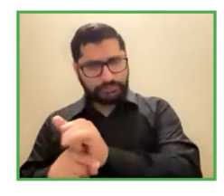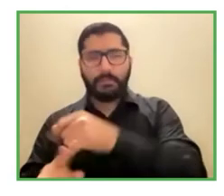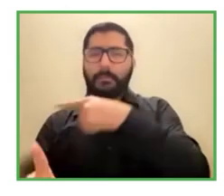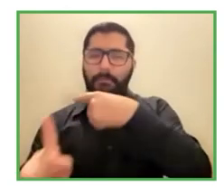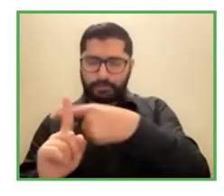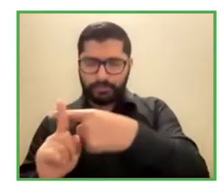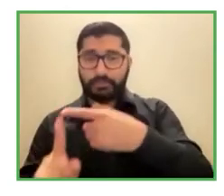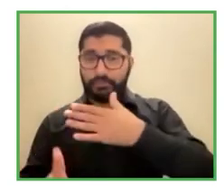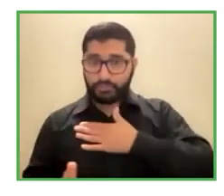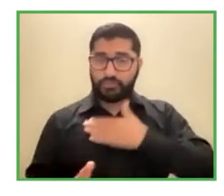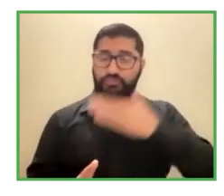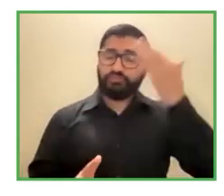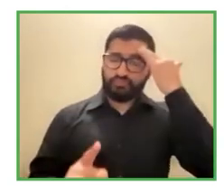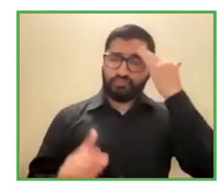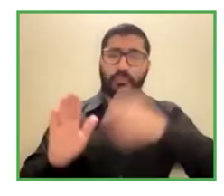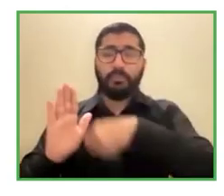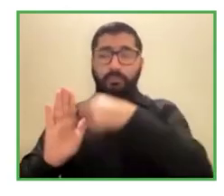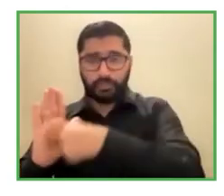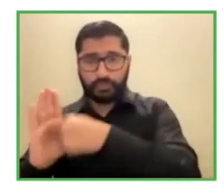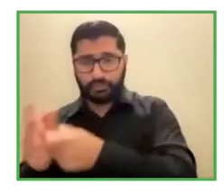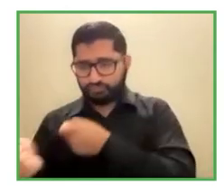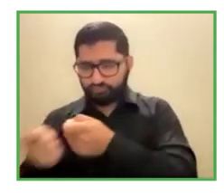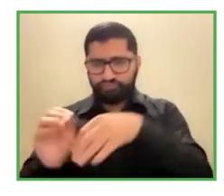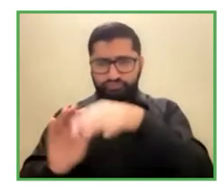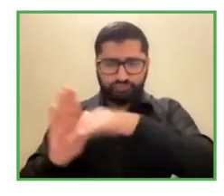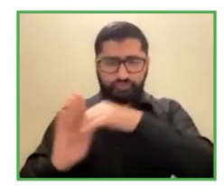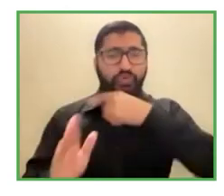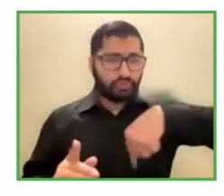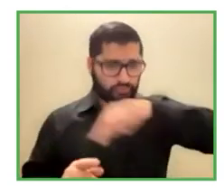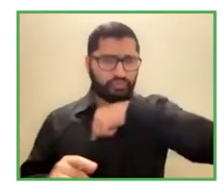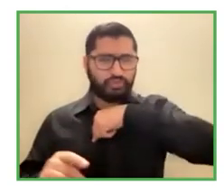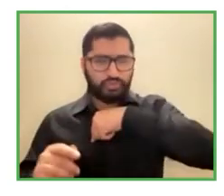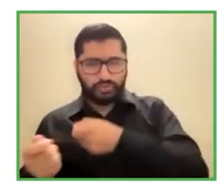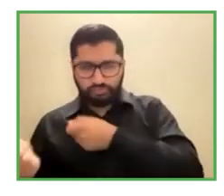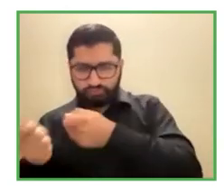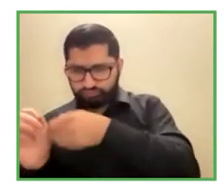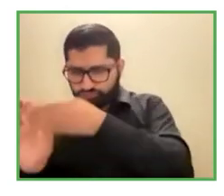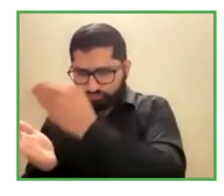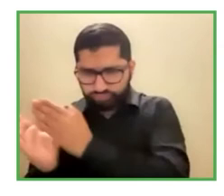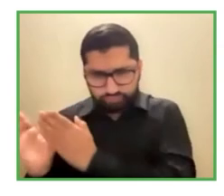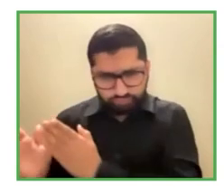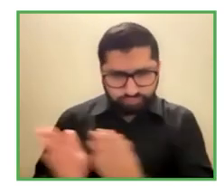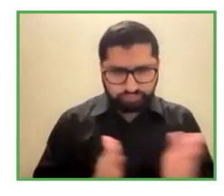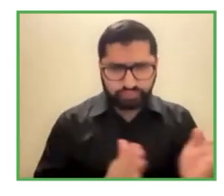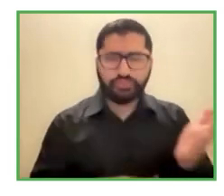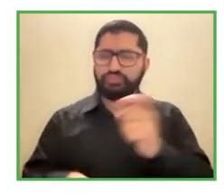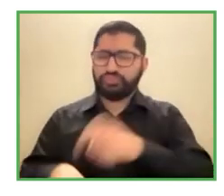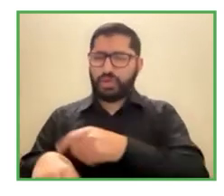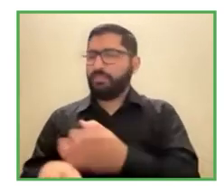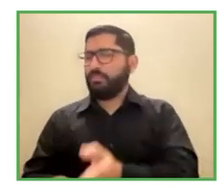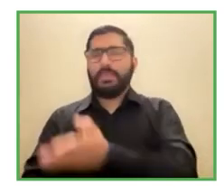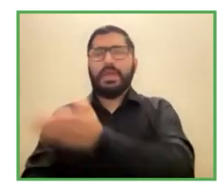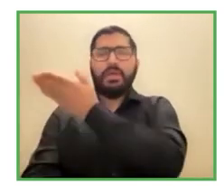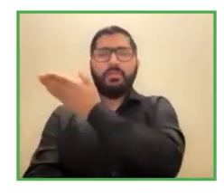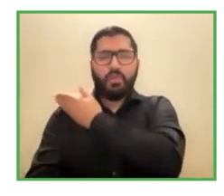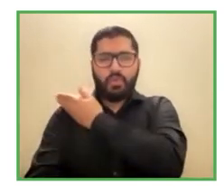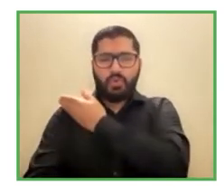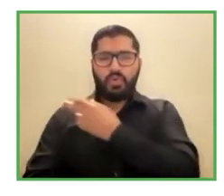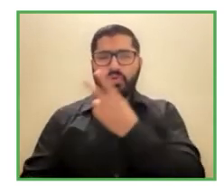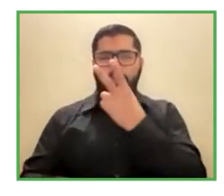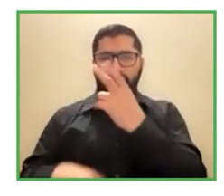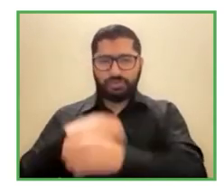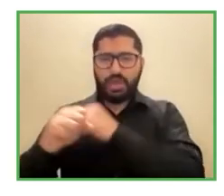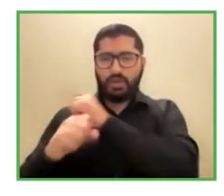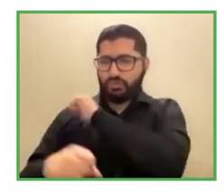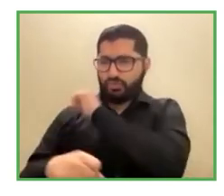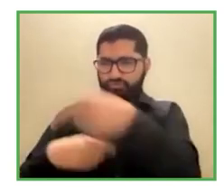nuestro negocio ha comenzado hace 12 años atrás para emplear a personas con discapacidad y